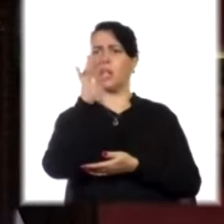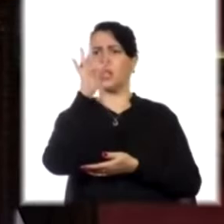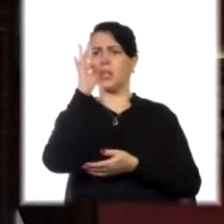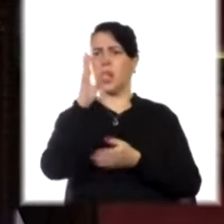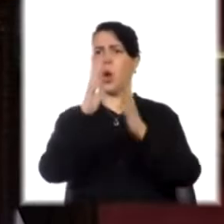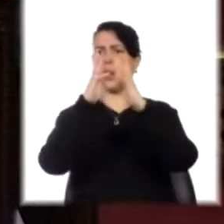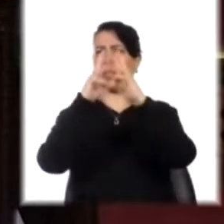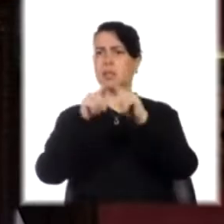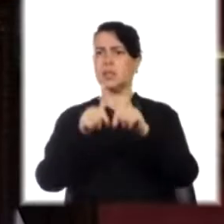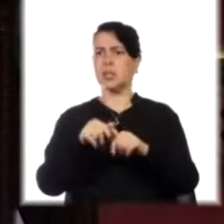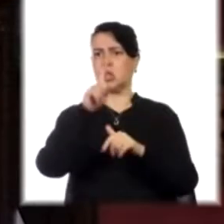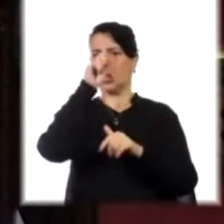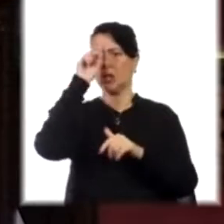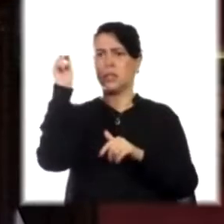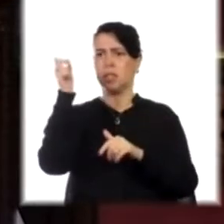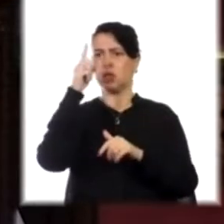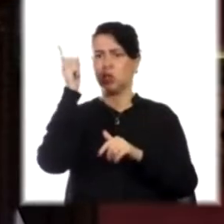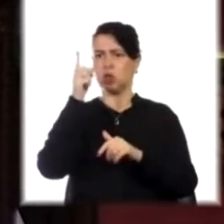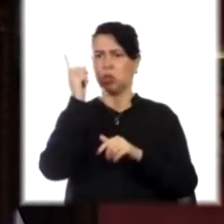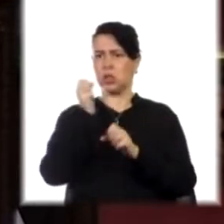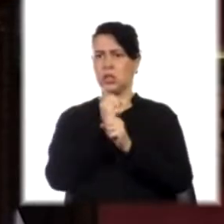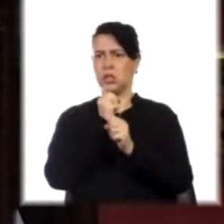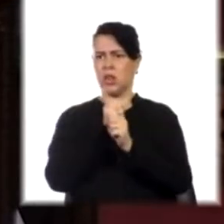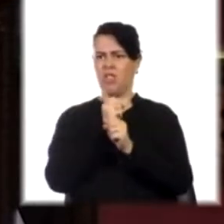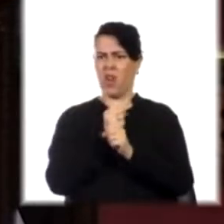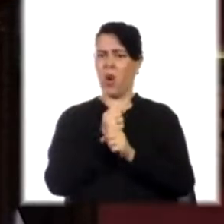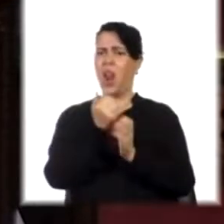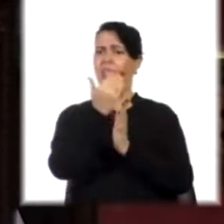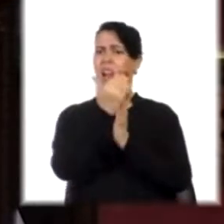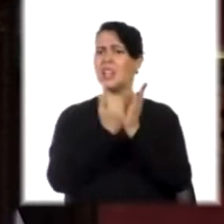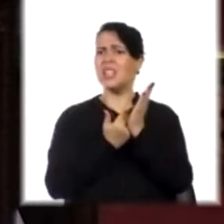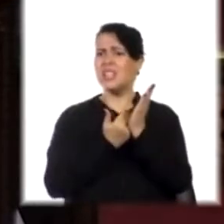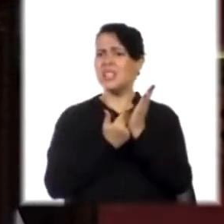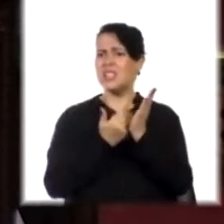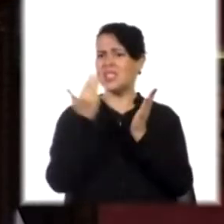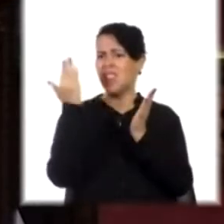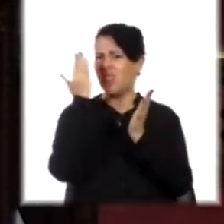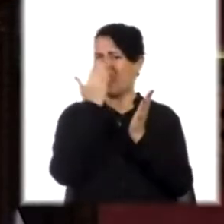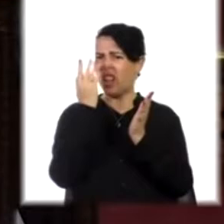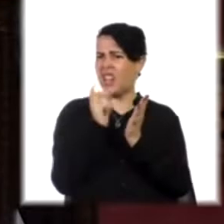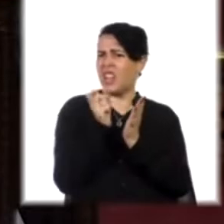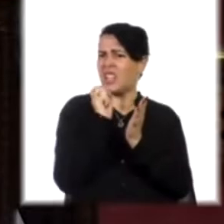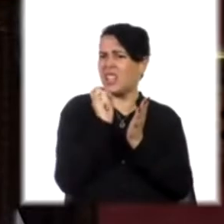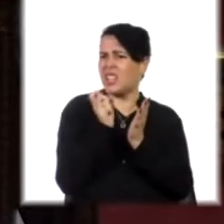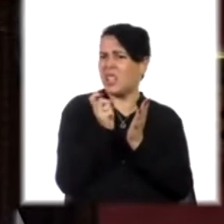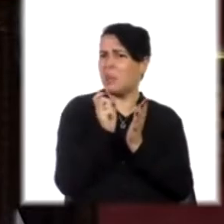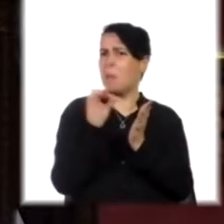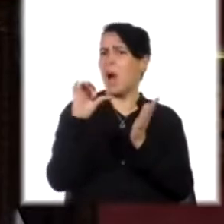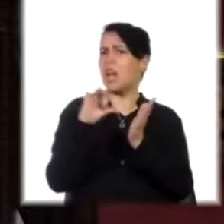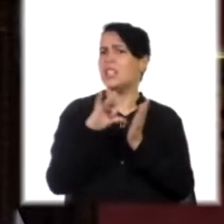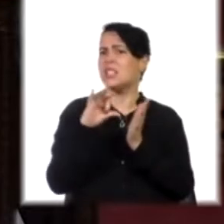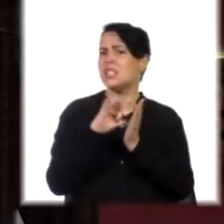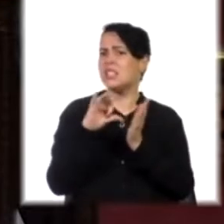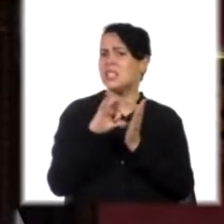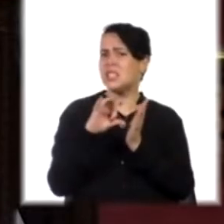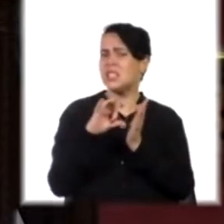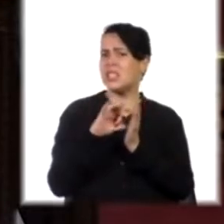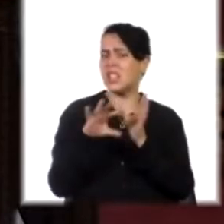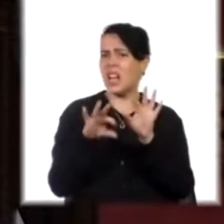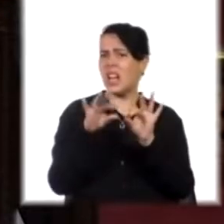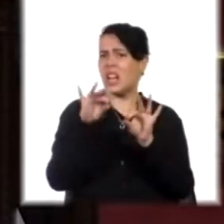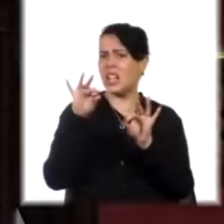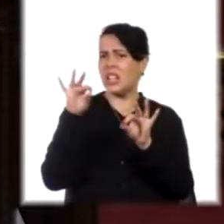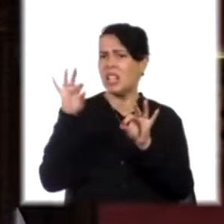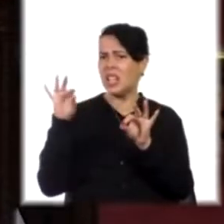Uruguay en la lista negra de la Comisión de Normas de la OIT. ¿Quiénes son los países que el grupo